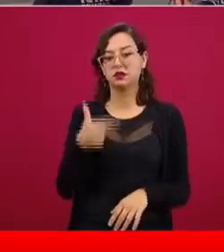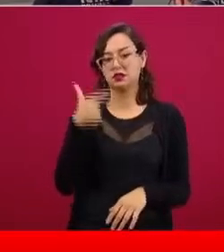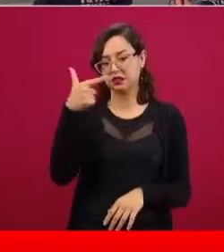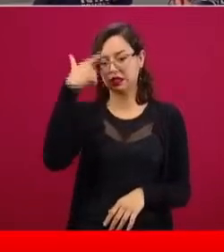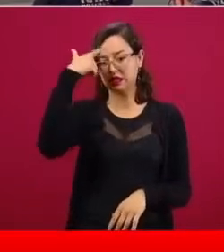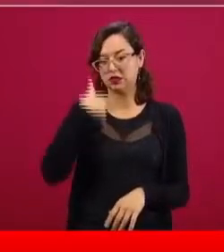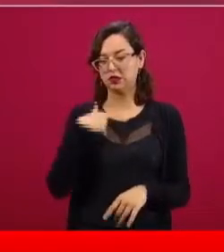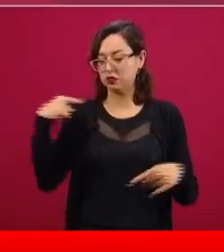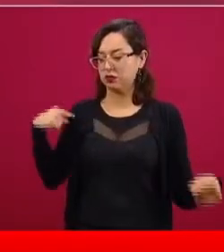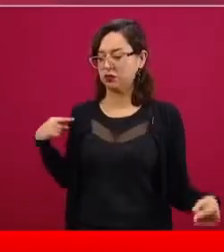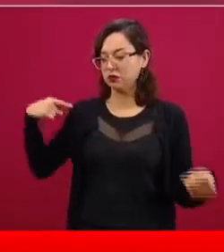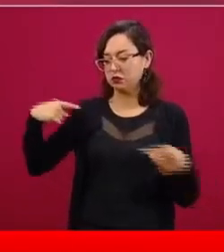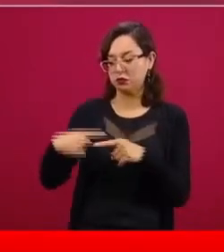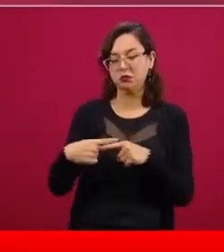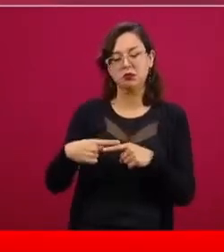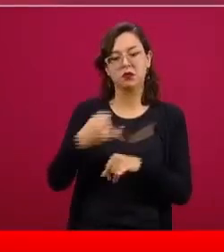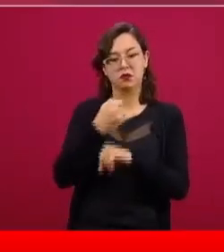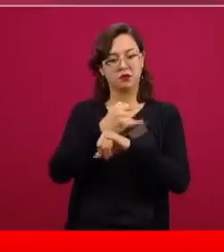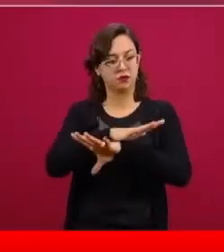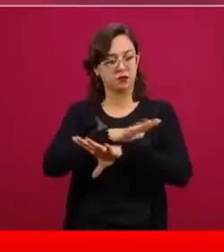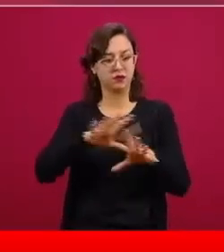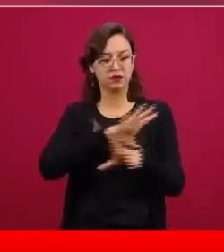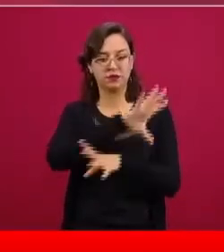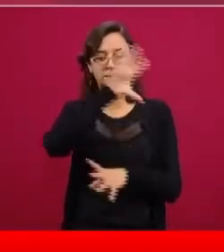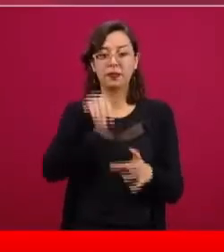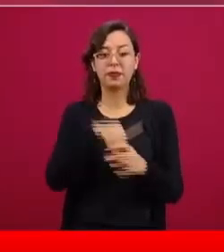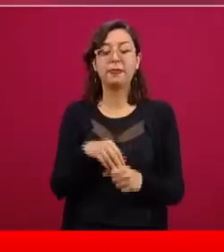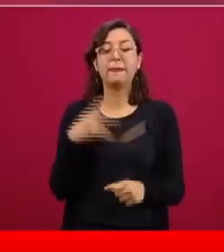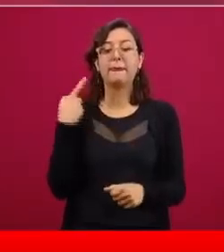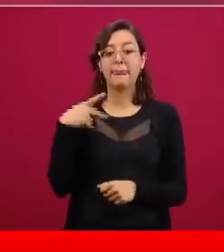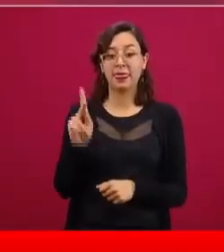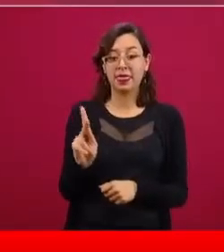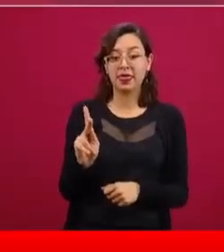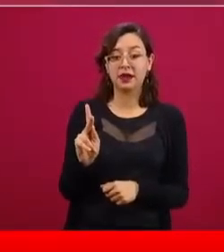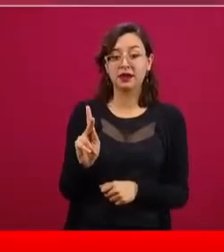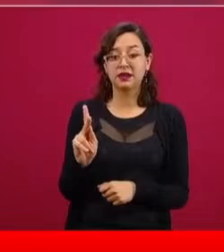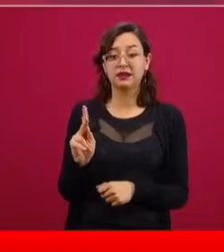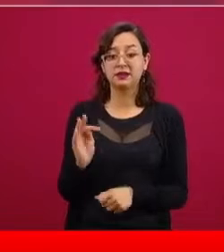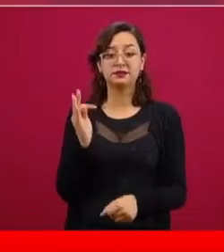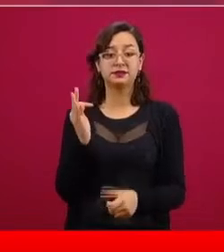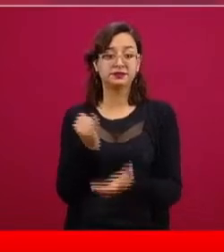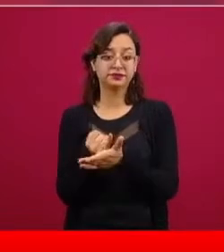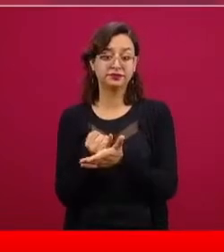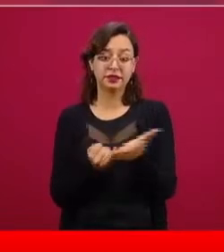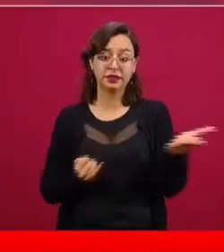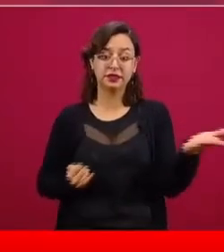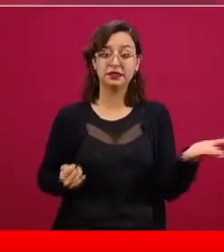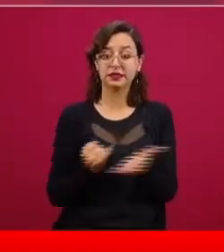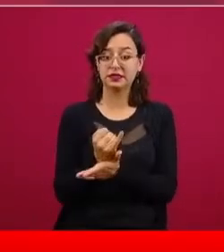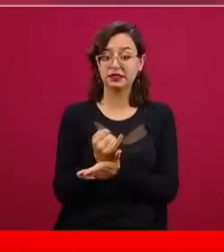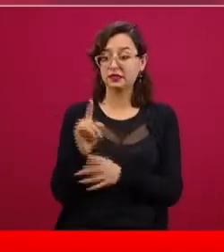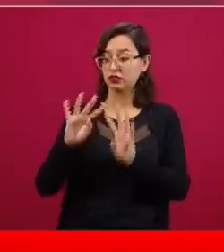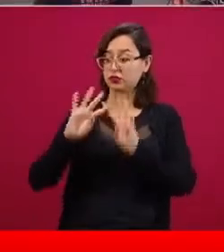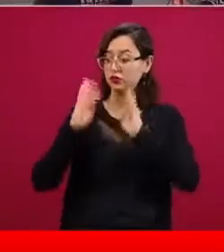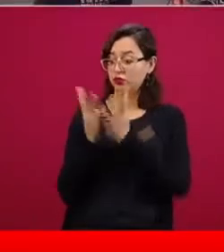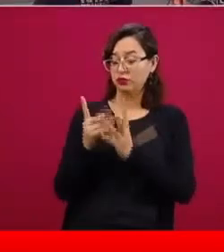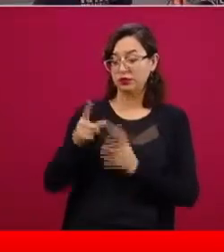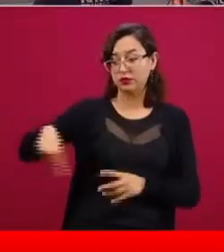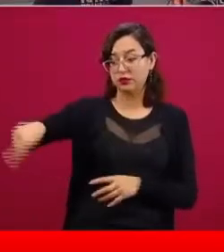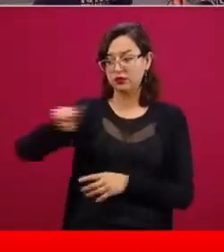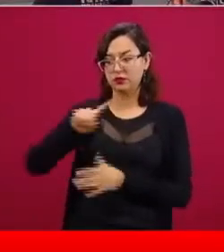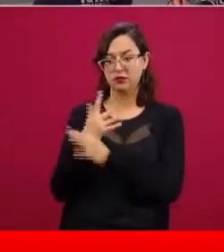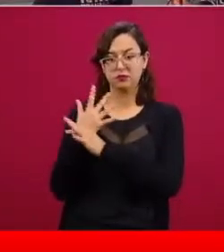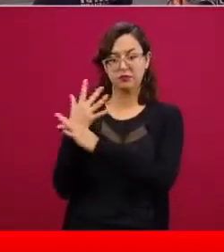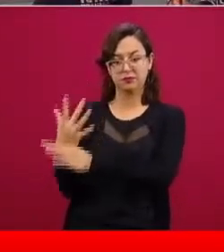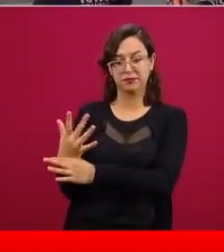corte más reciente de información, pero para arribar al punto de resolución del Consejo de Salubridad General.